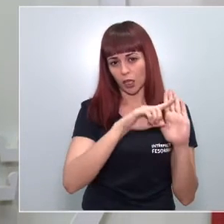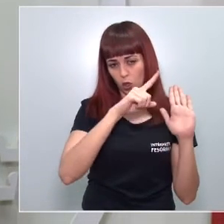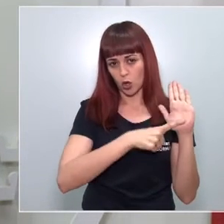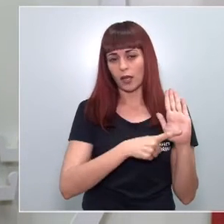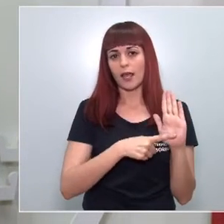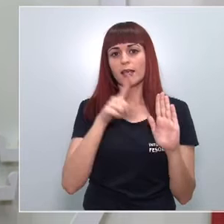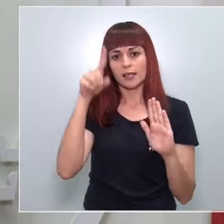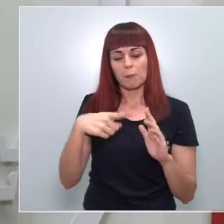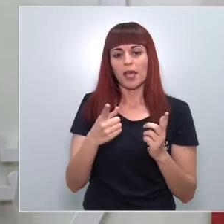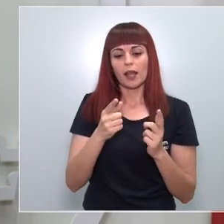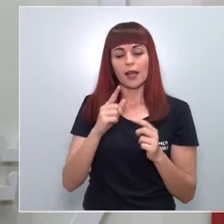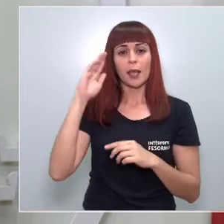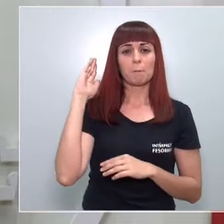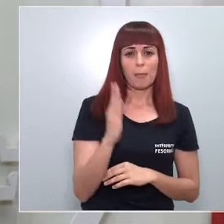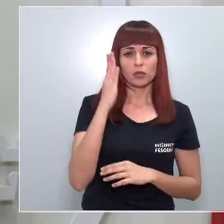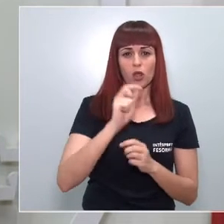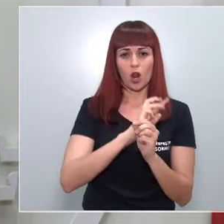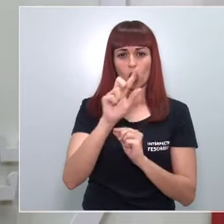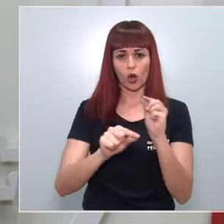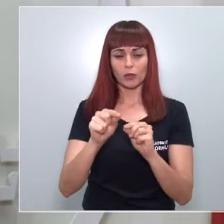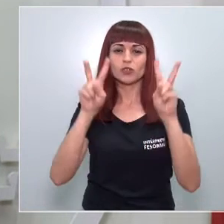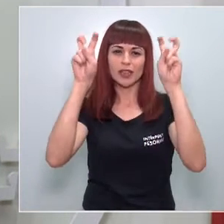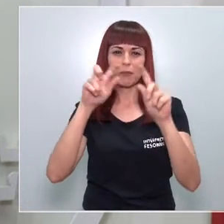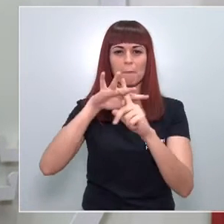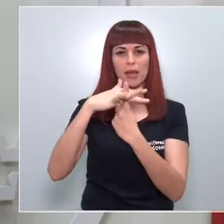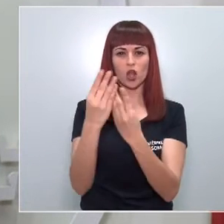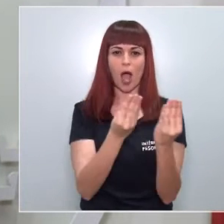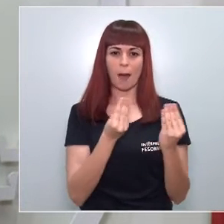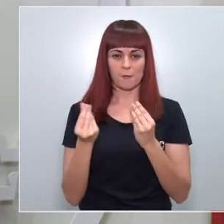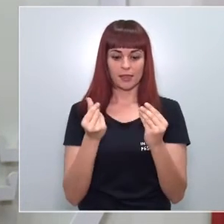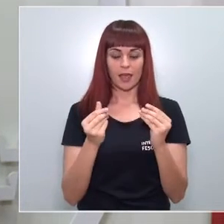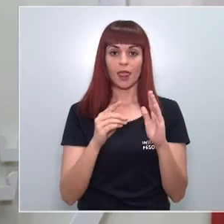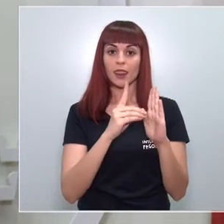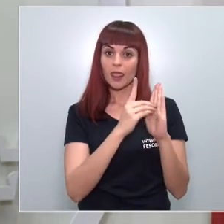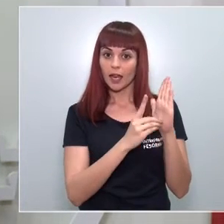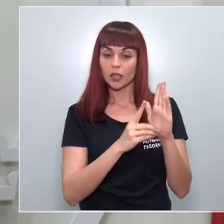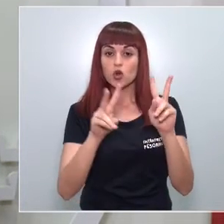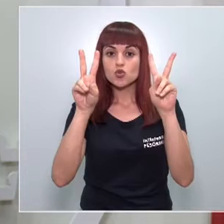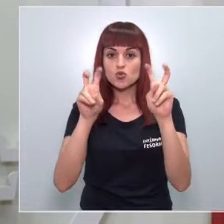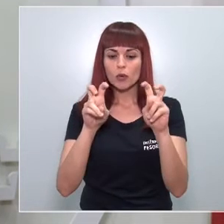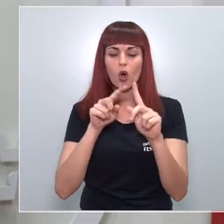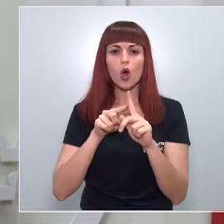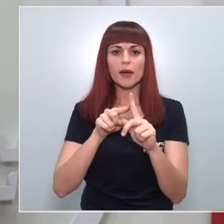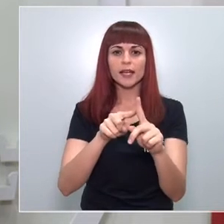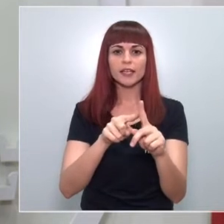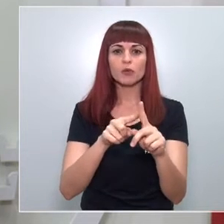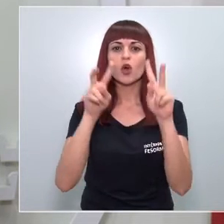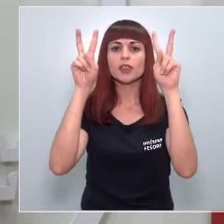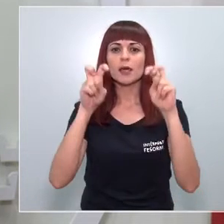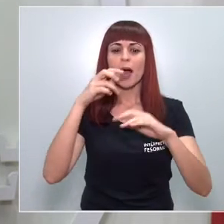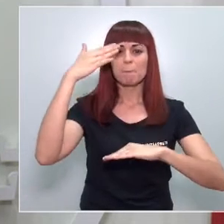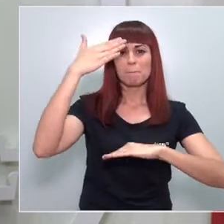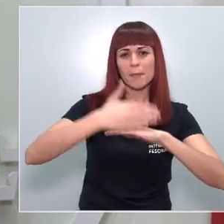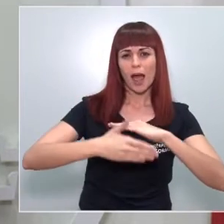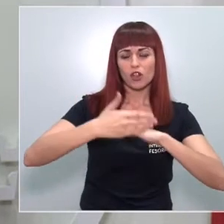socioeconómico del COVID en el área de medio ambiente. Este nuevo decreto tiene como objetivo reducir los plazos